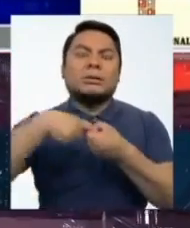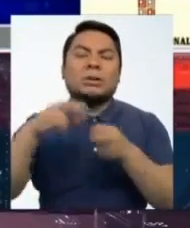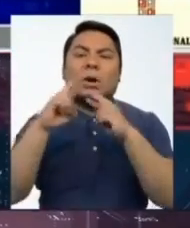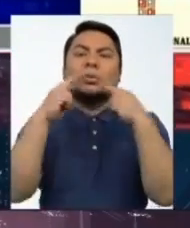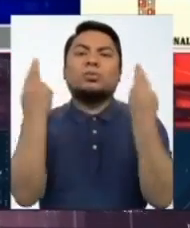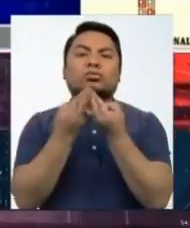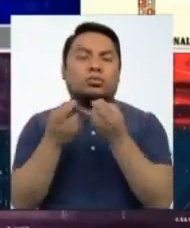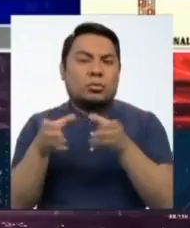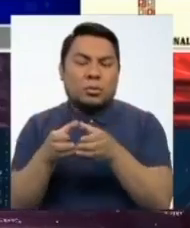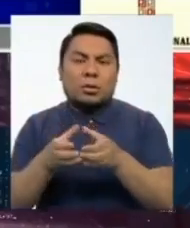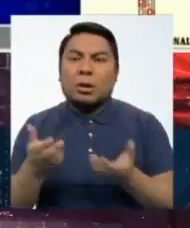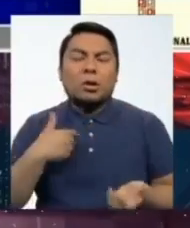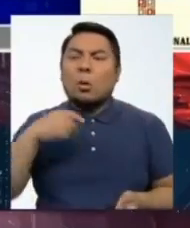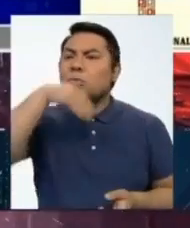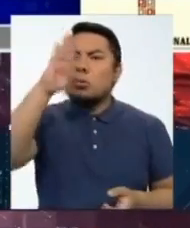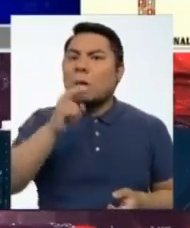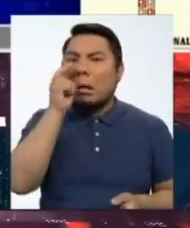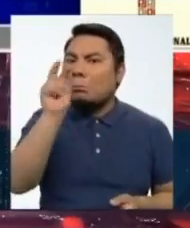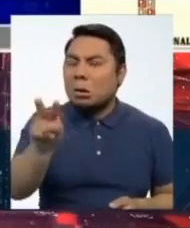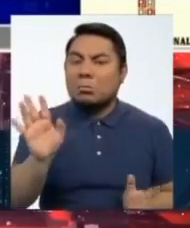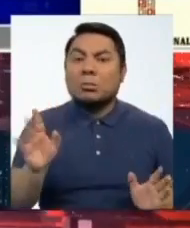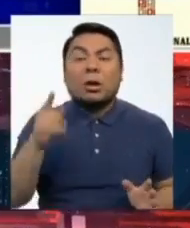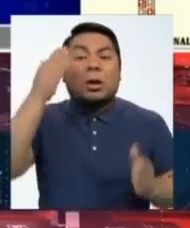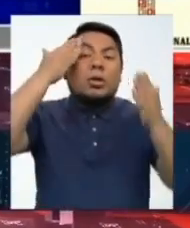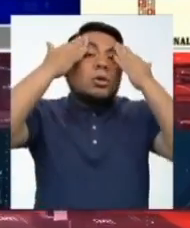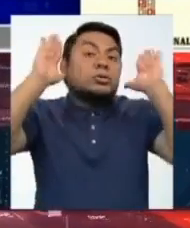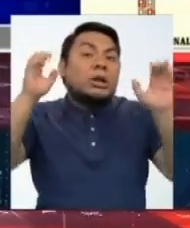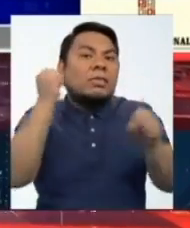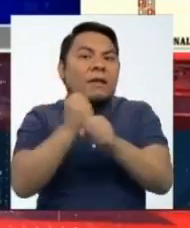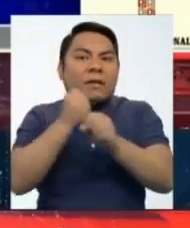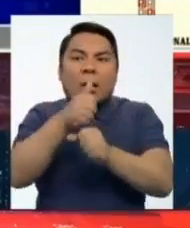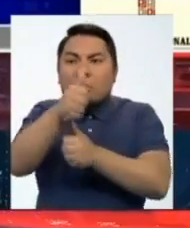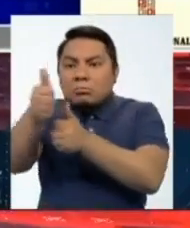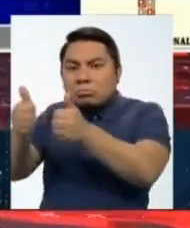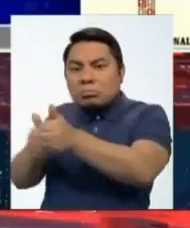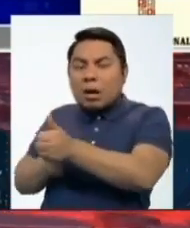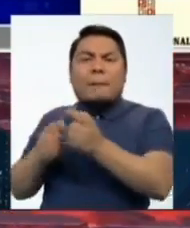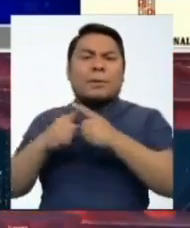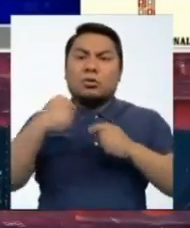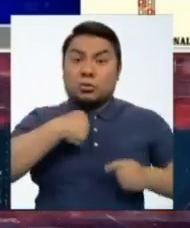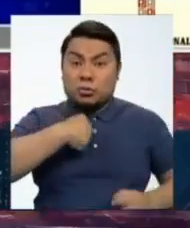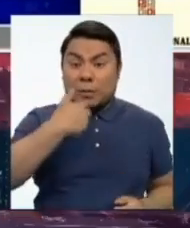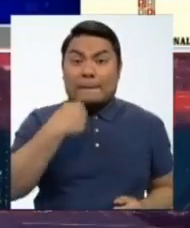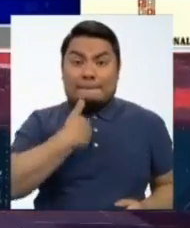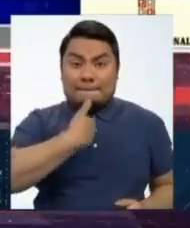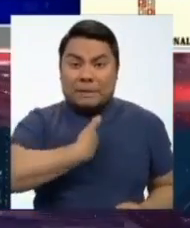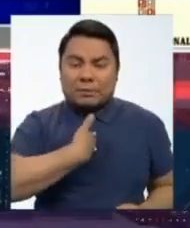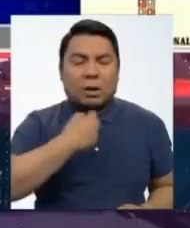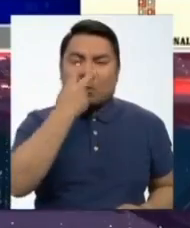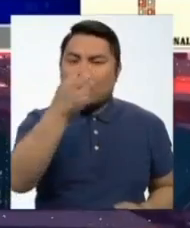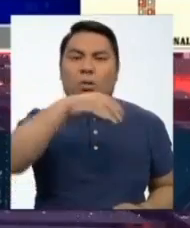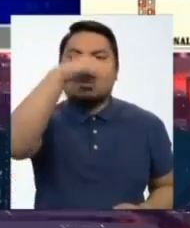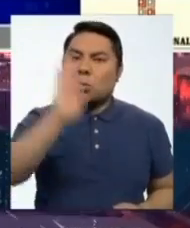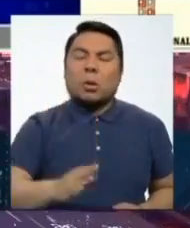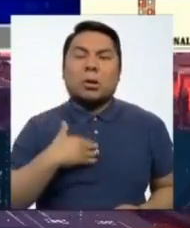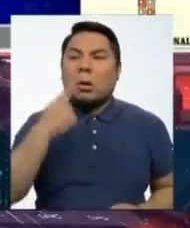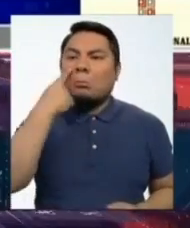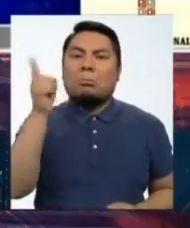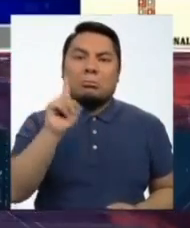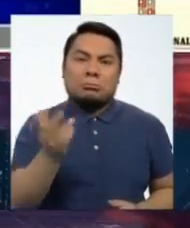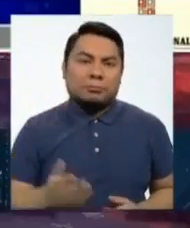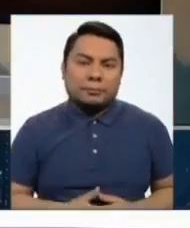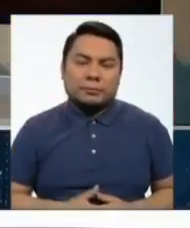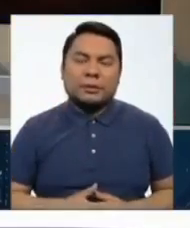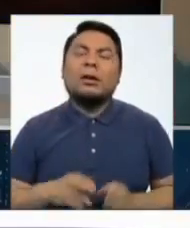reunión de bancada. No lo vi. No sé si trabajó detrás de cámaras, pero yo jamás lo vi al señor Silva Checa. Nunca tuve la oportunidad de conocerlo.